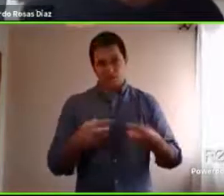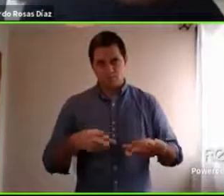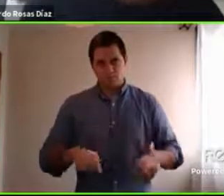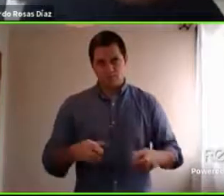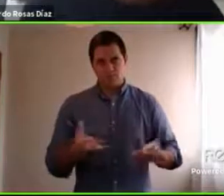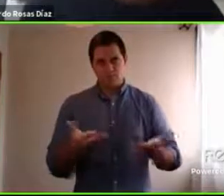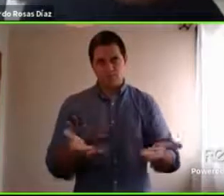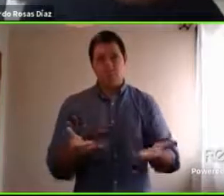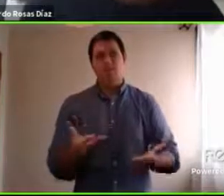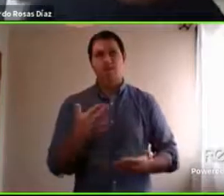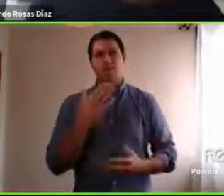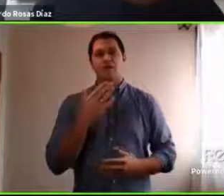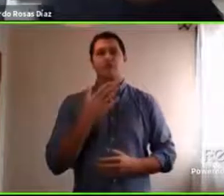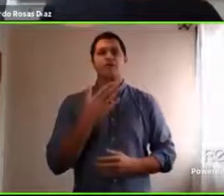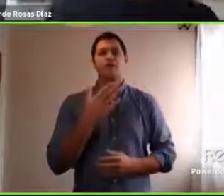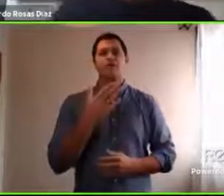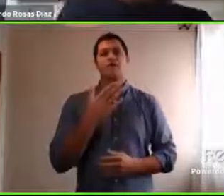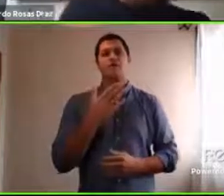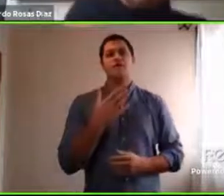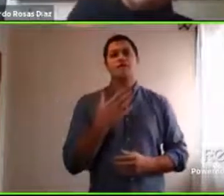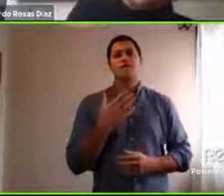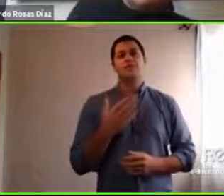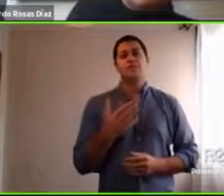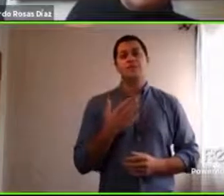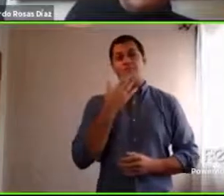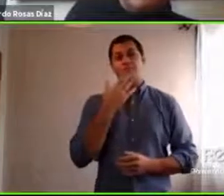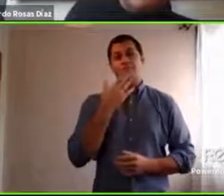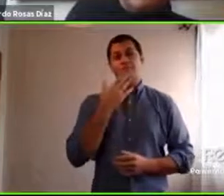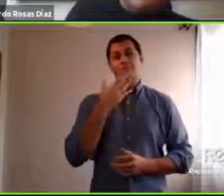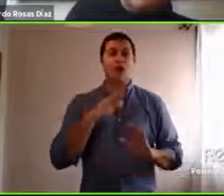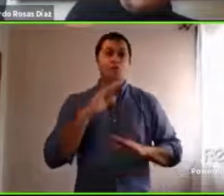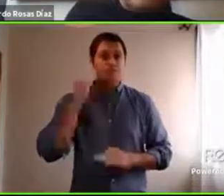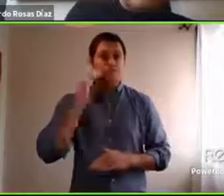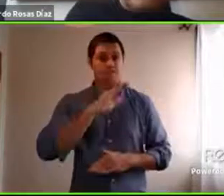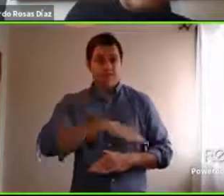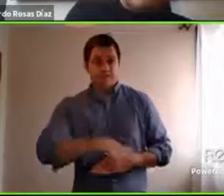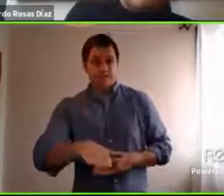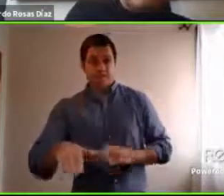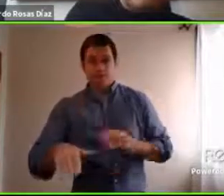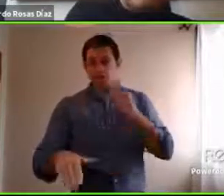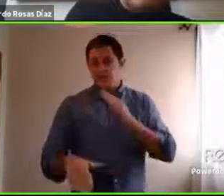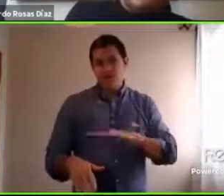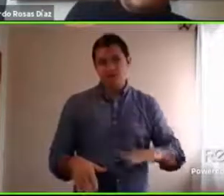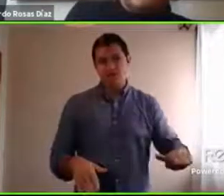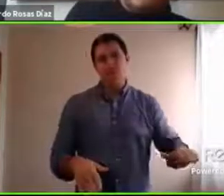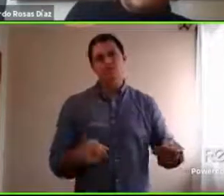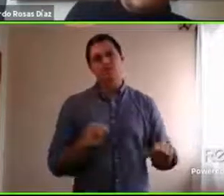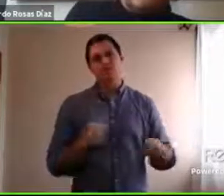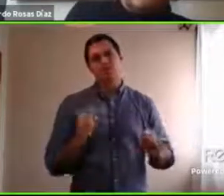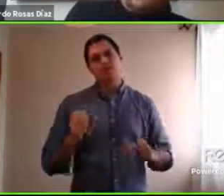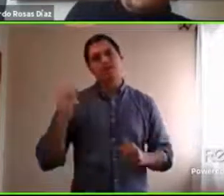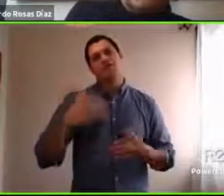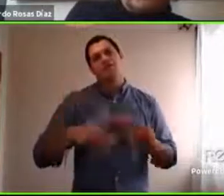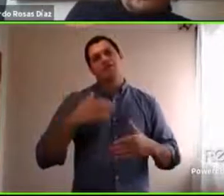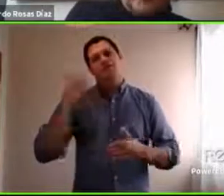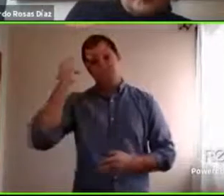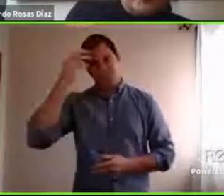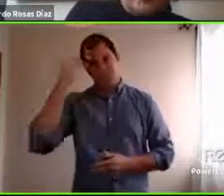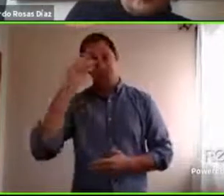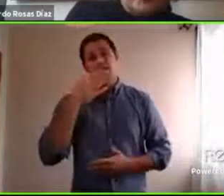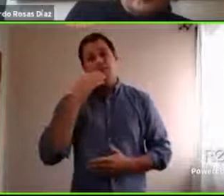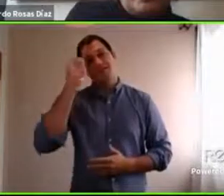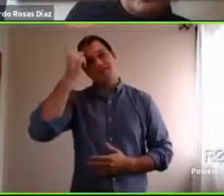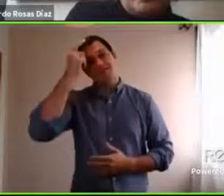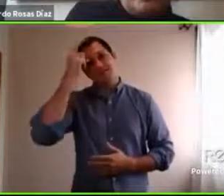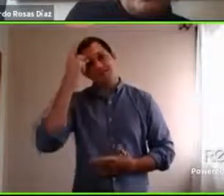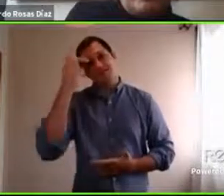aplicaciones que facilitan que los chicos chiquitos también puedan manejarse y bueno también entender de que tal vez no